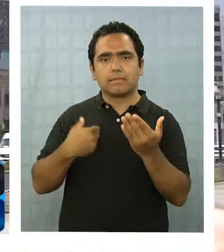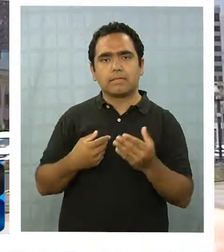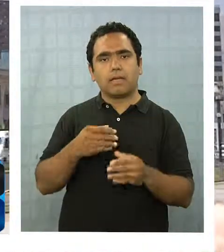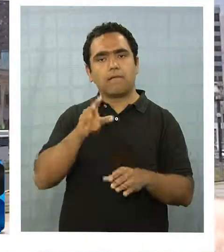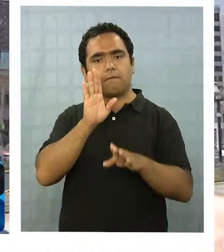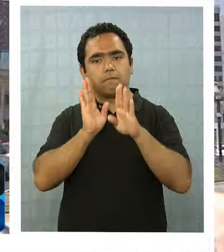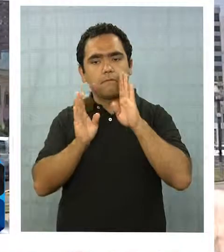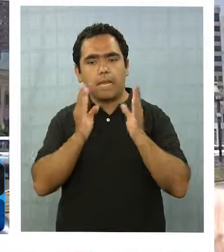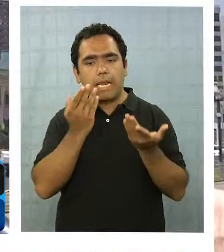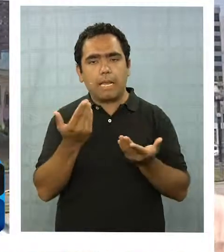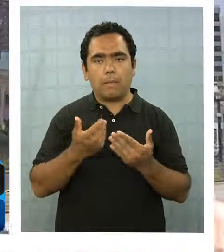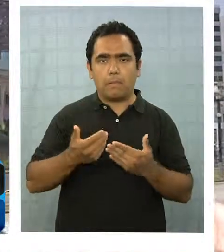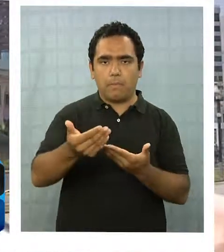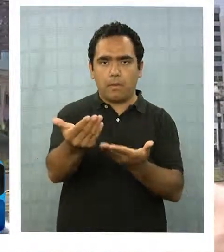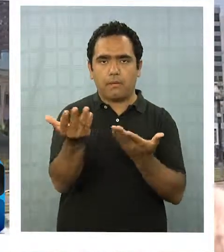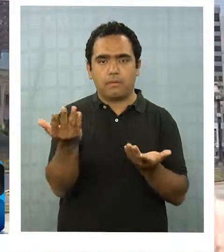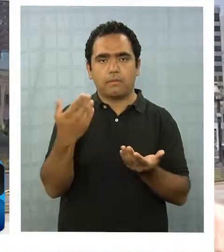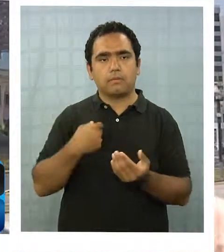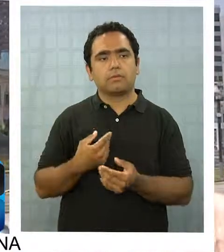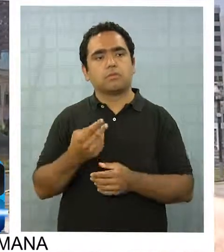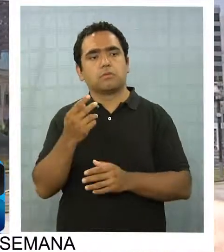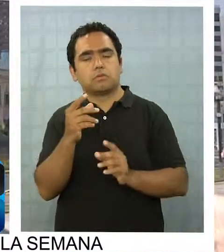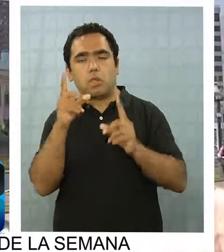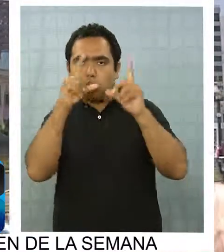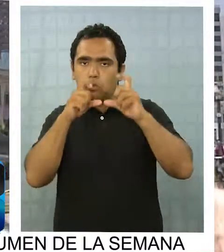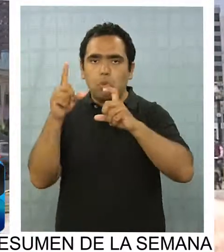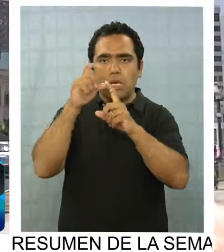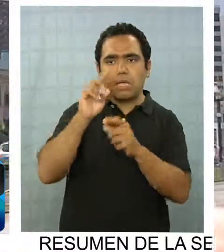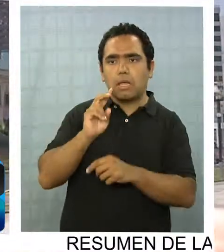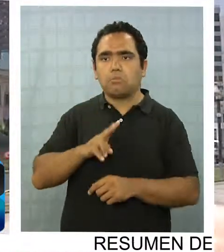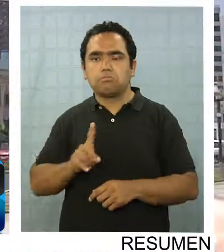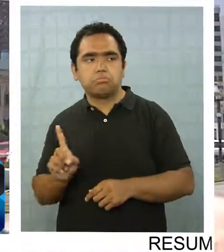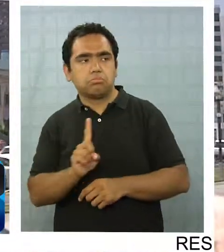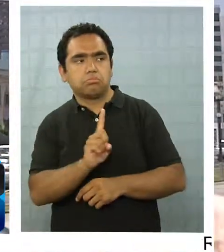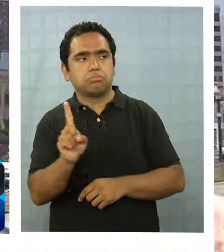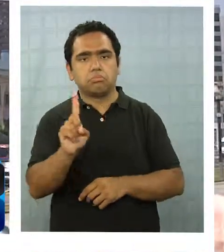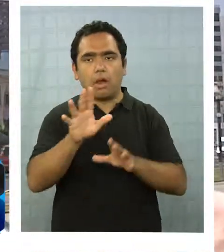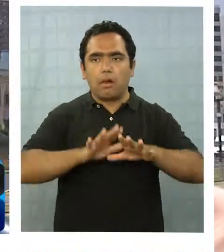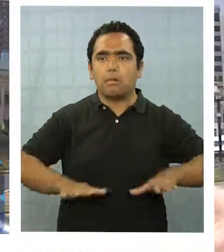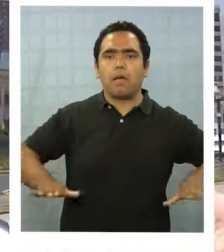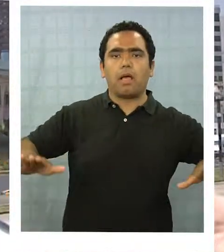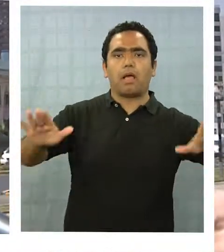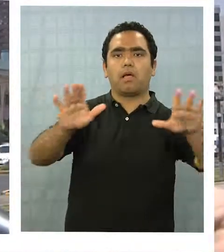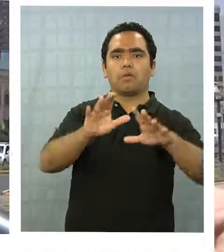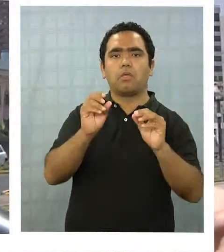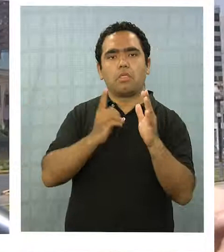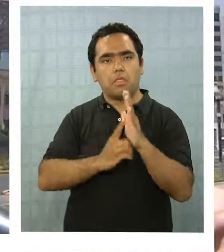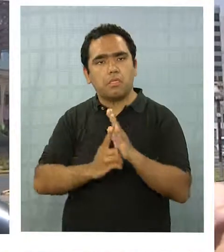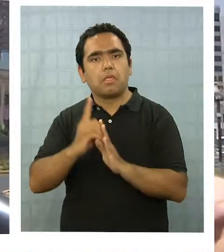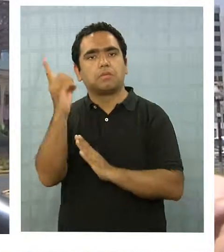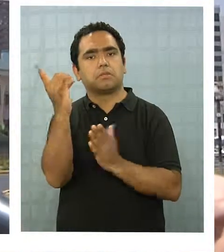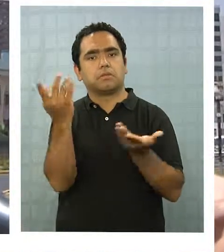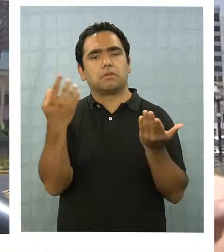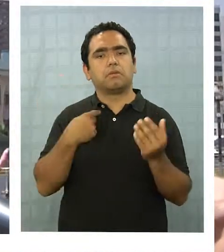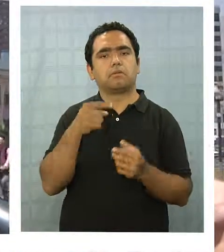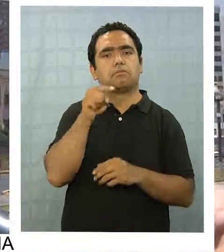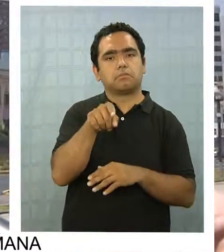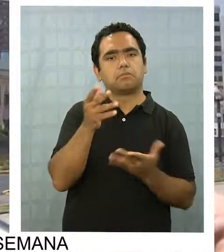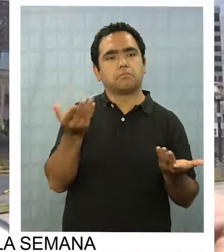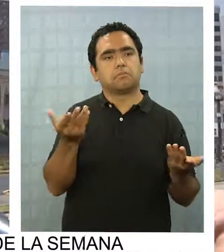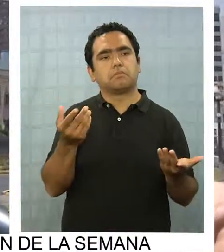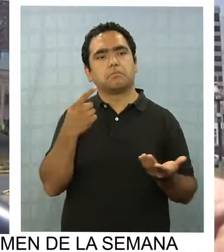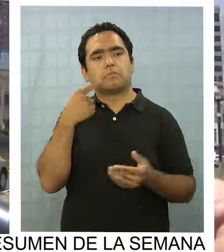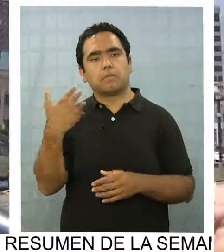los turistas podrían acceder perfectamente y habilitar espacios los cuales estuvieran desarrollados para este ítem.